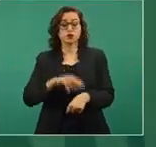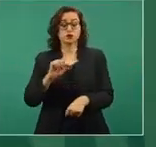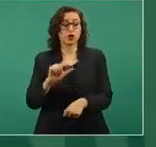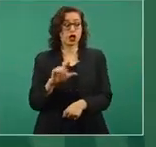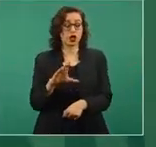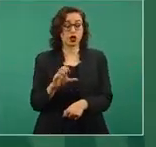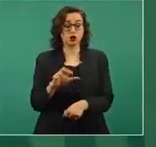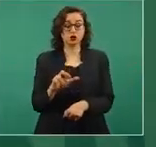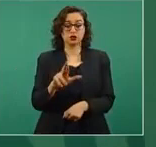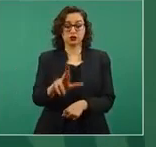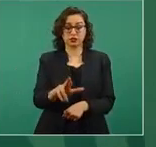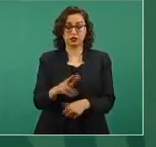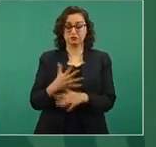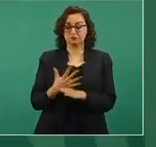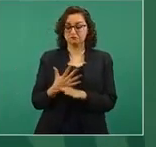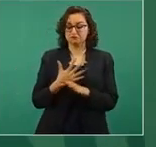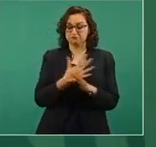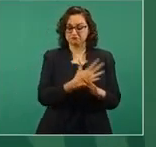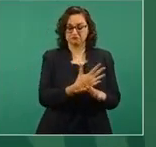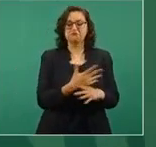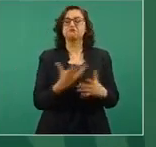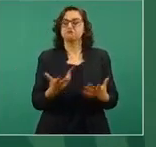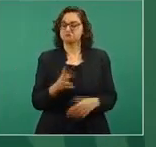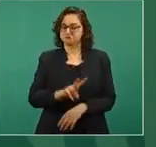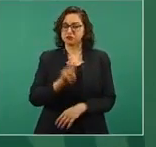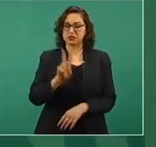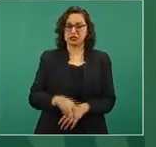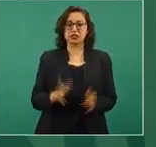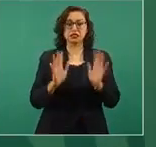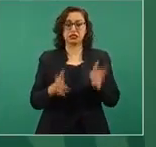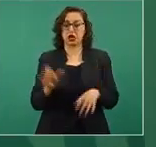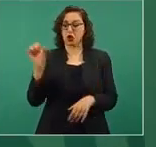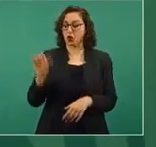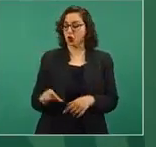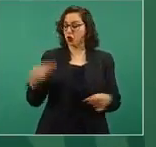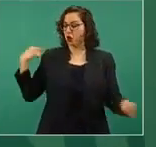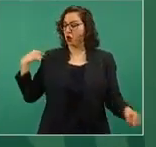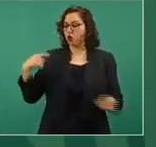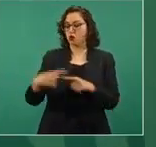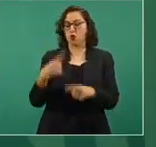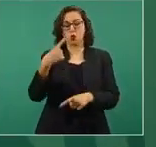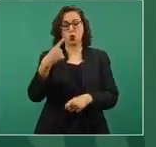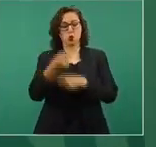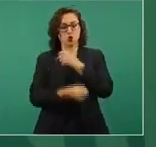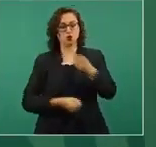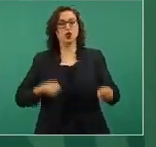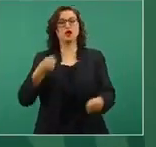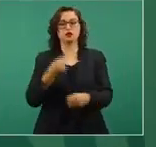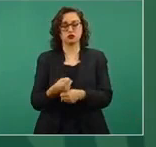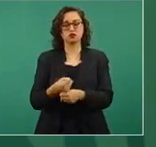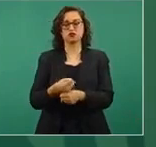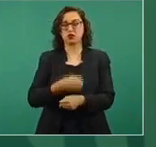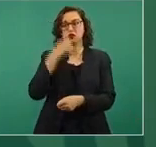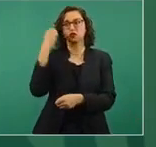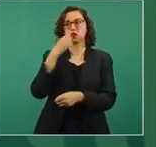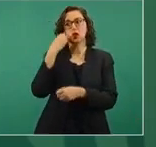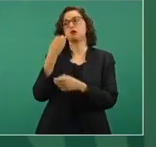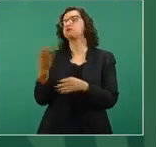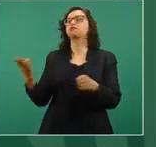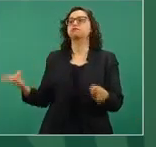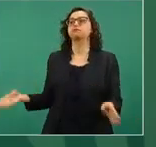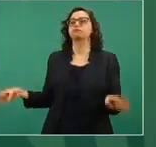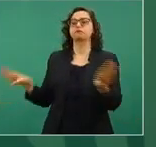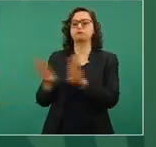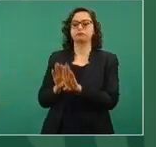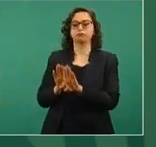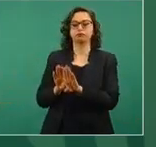Hoy se cumple un año de que empezó la medida que fue tomada por resolución del Consejo Educativo Nacional el sábado